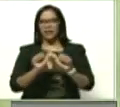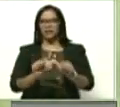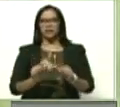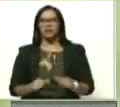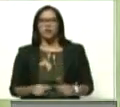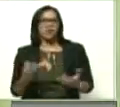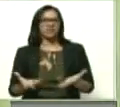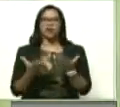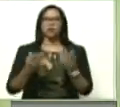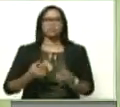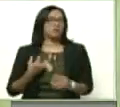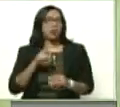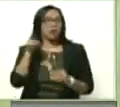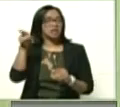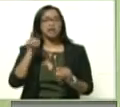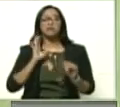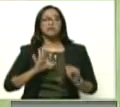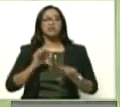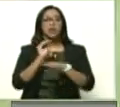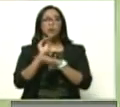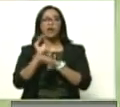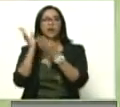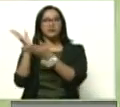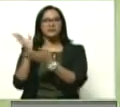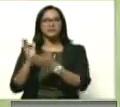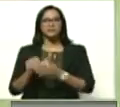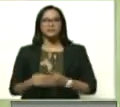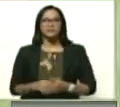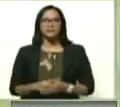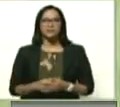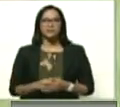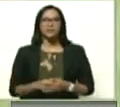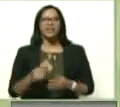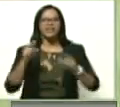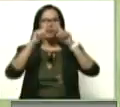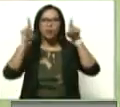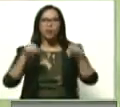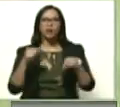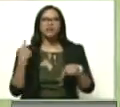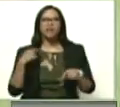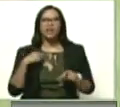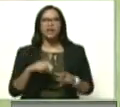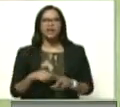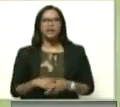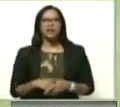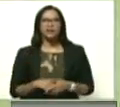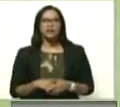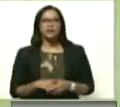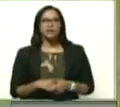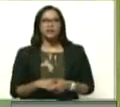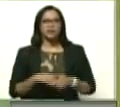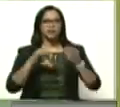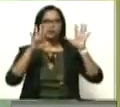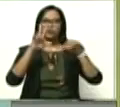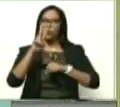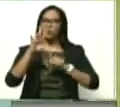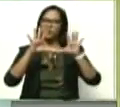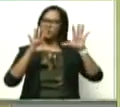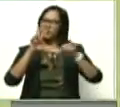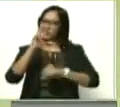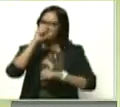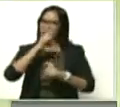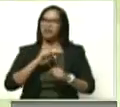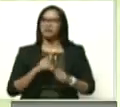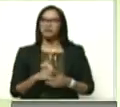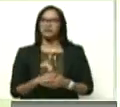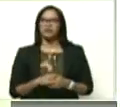lo traje, y aquí está. ¿Cuántos años tiene este cuadro? Por lo menos 12, 13 años. Bueno, algo así como